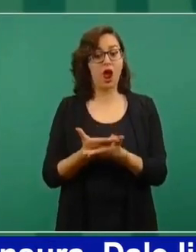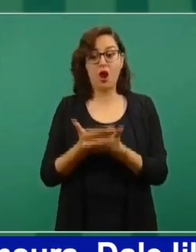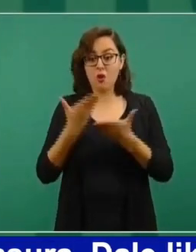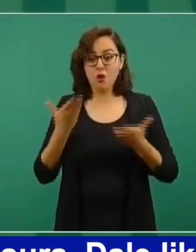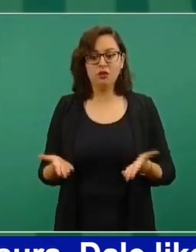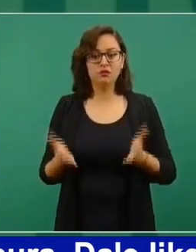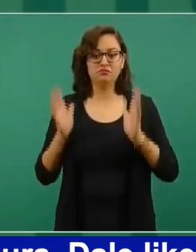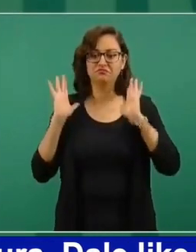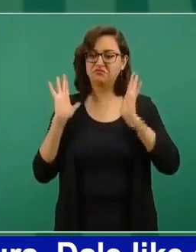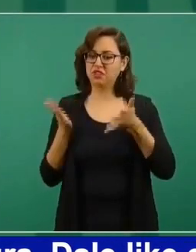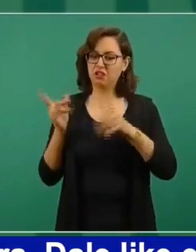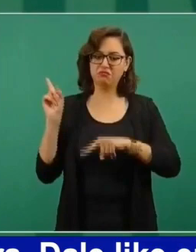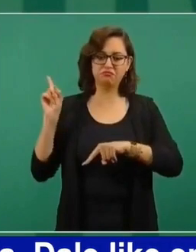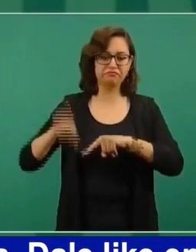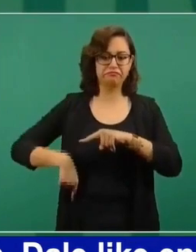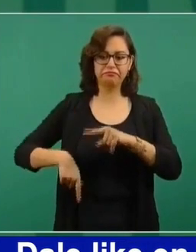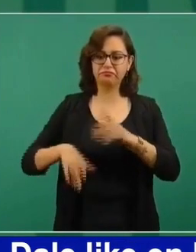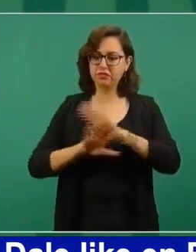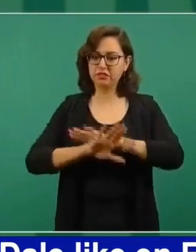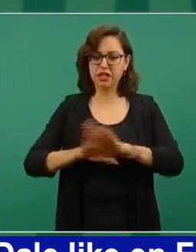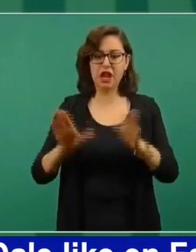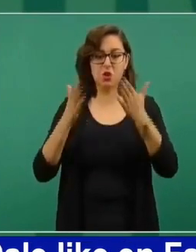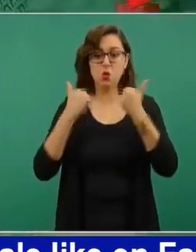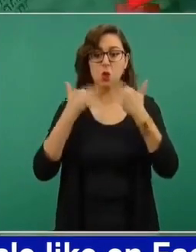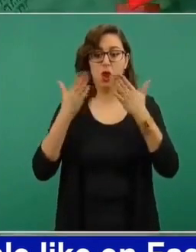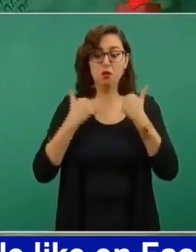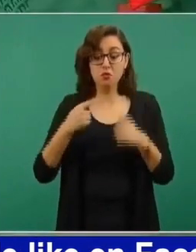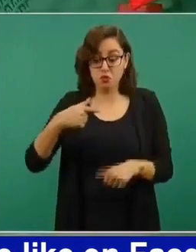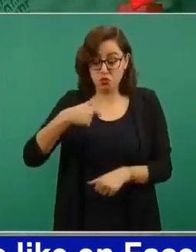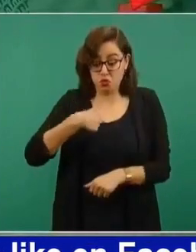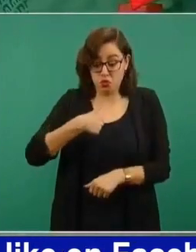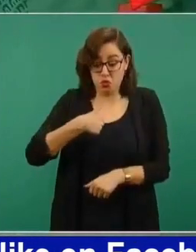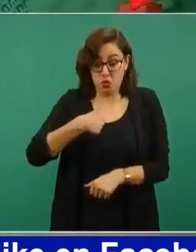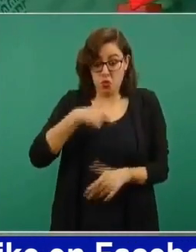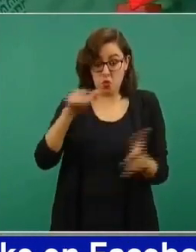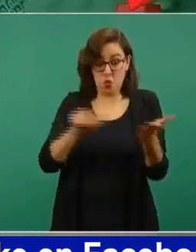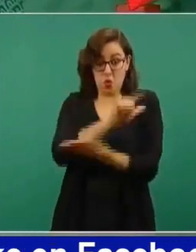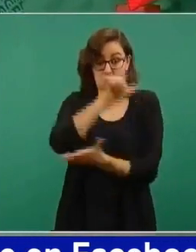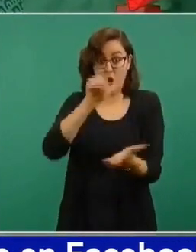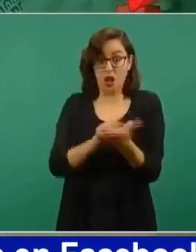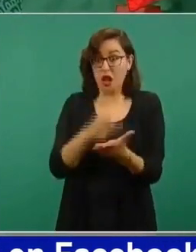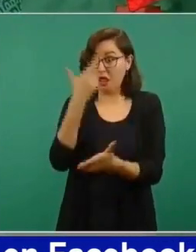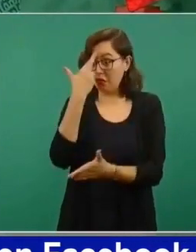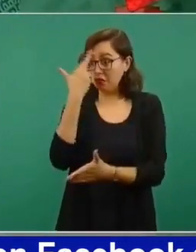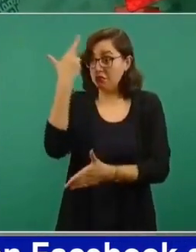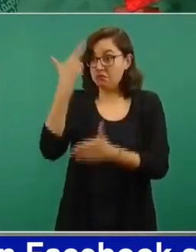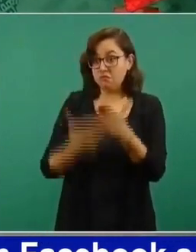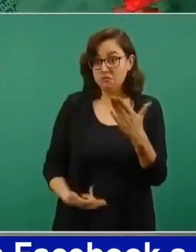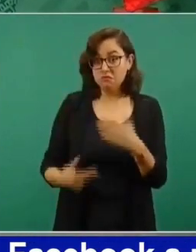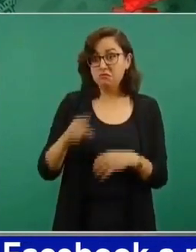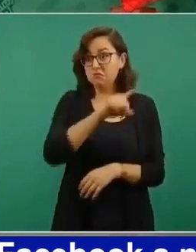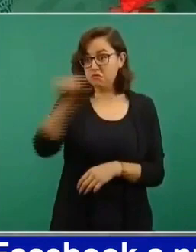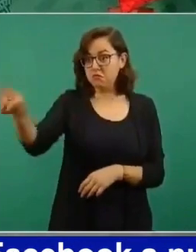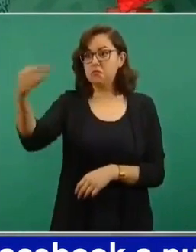ya no existe ahora. A mí me pueden juzgar por cualquier delito como a cualquier ciudadano.